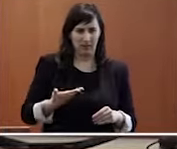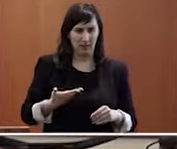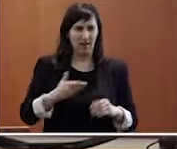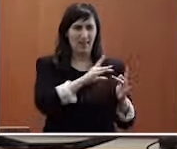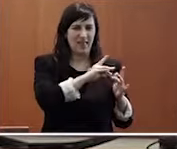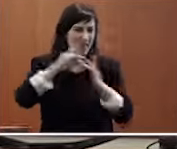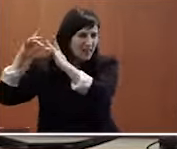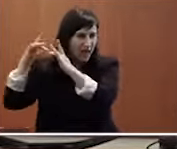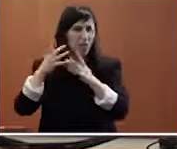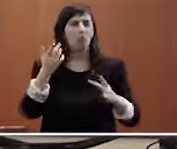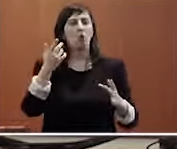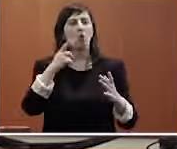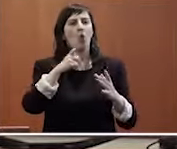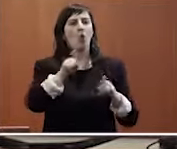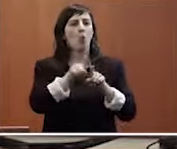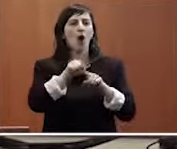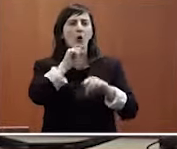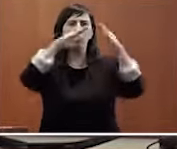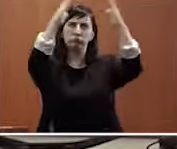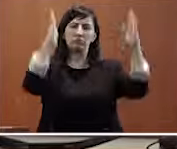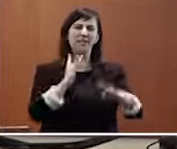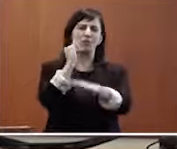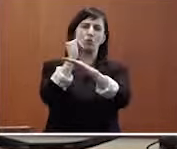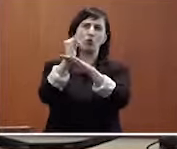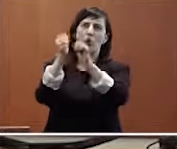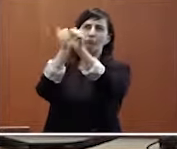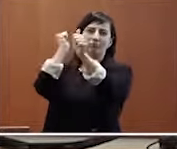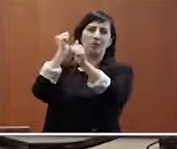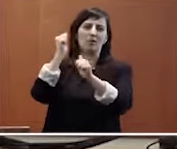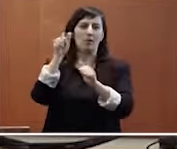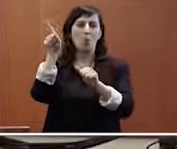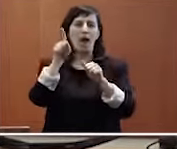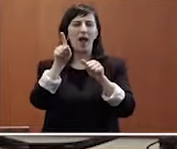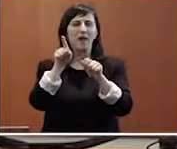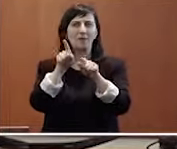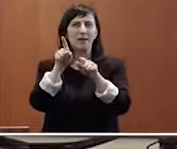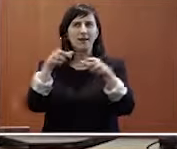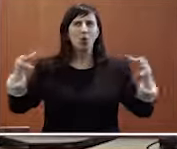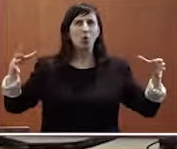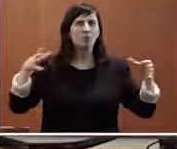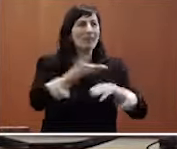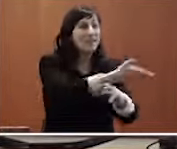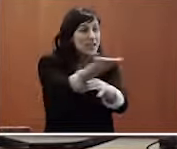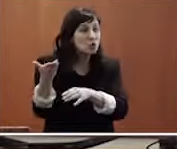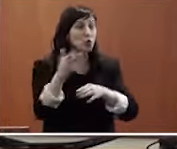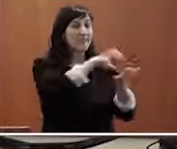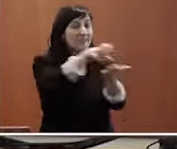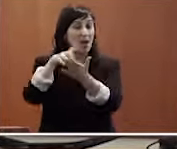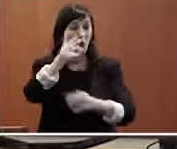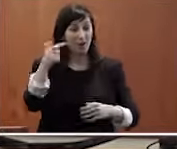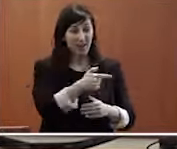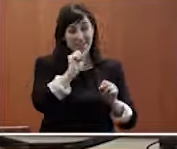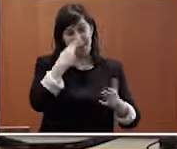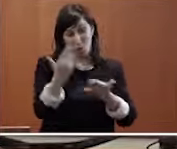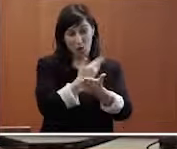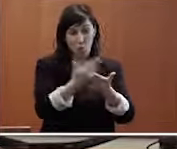liderazgo, de institucionalización, de institucionalización, articulación, del conjunto de las entidades sin ánimo de lucro